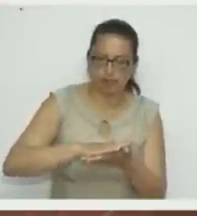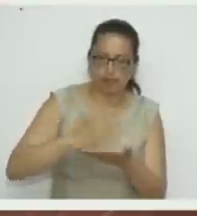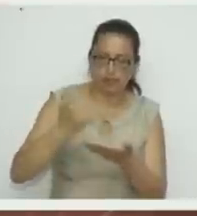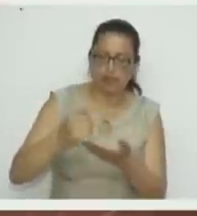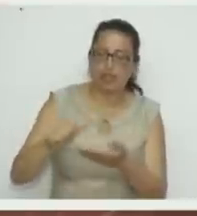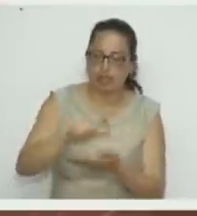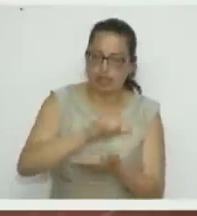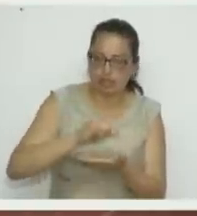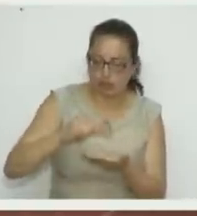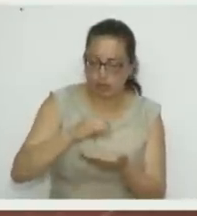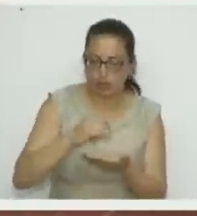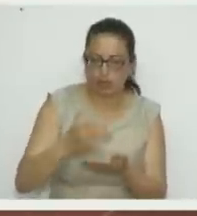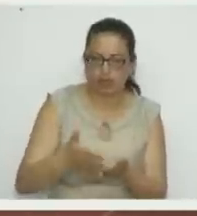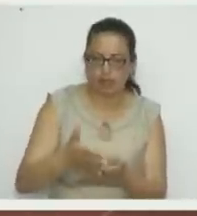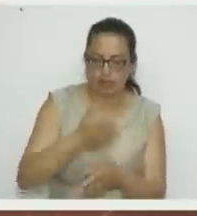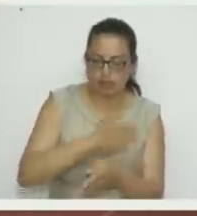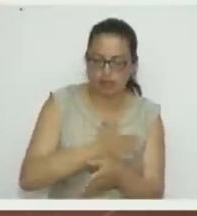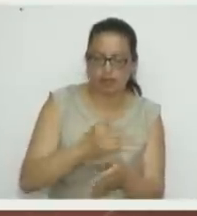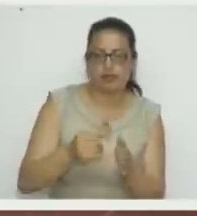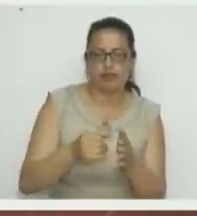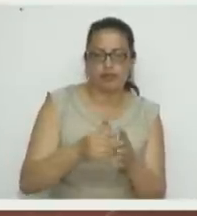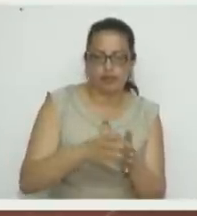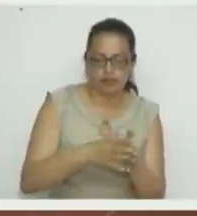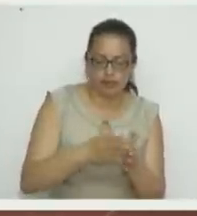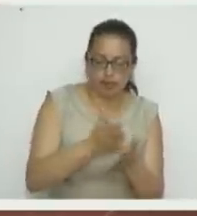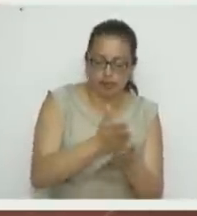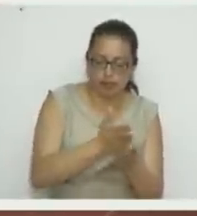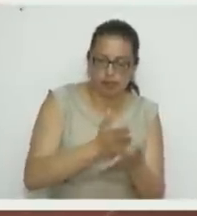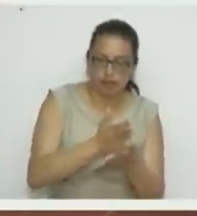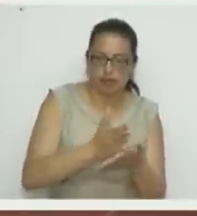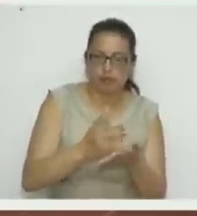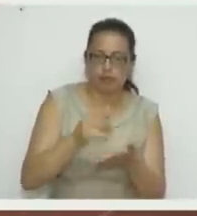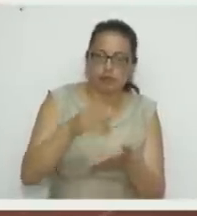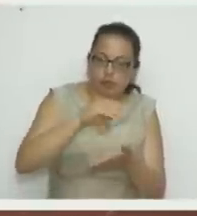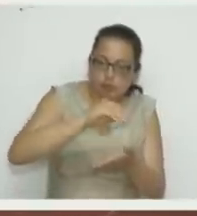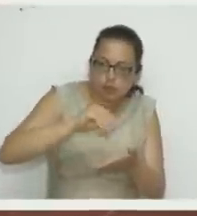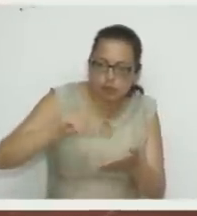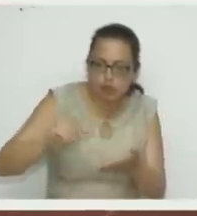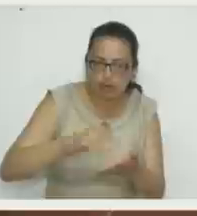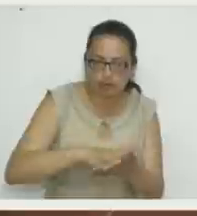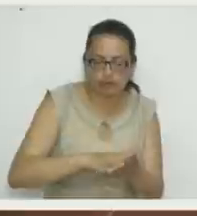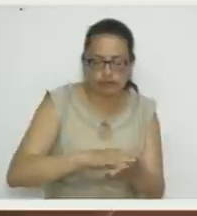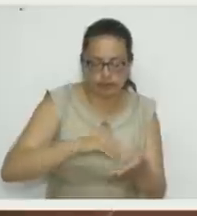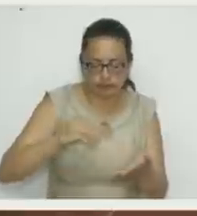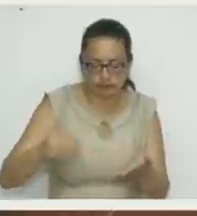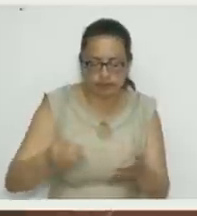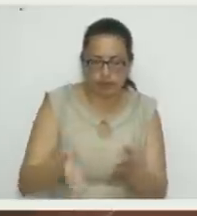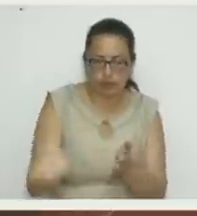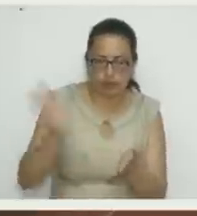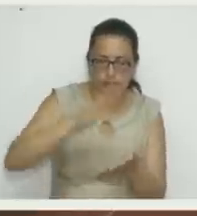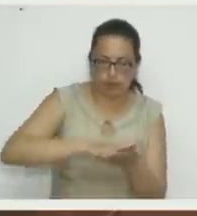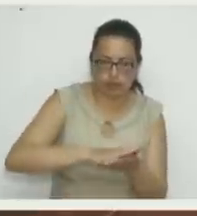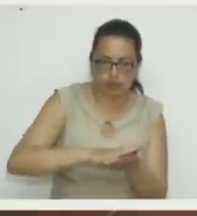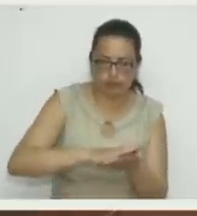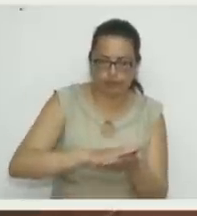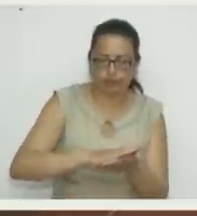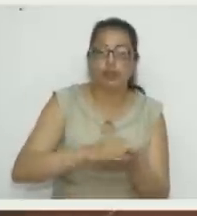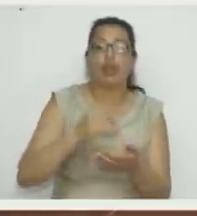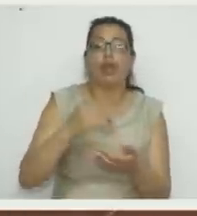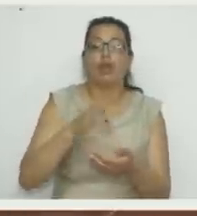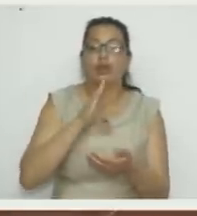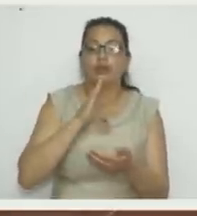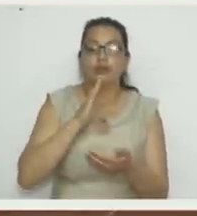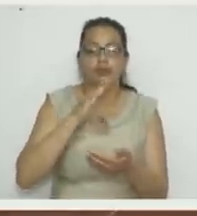que vemos ahí, ¿cierto? Sí. Vamos a contestar una llamada mientras Lina les va explicando qué está haciendo ella ahí. Buenos días. ¿Con quién